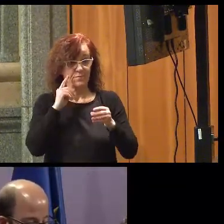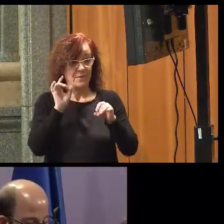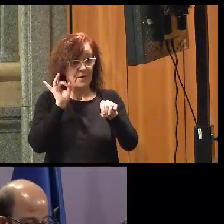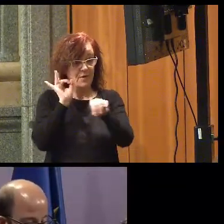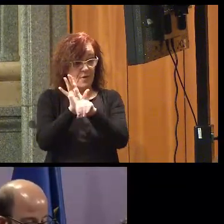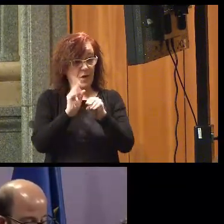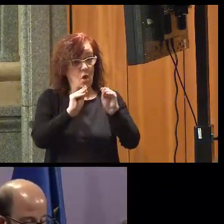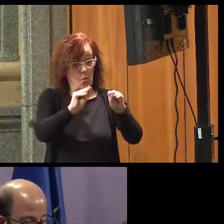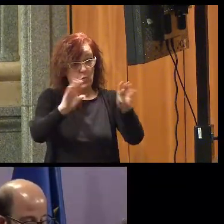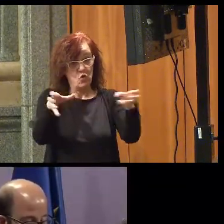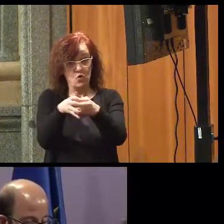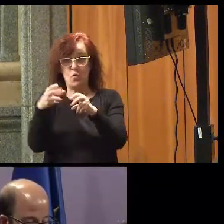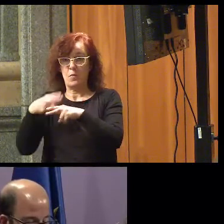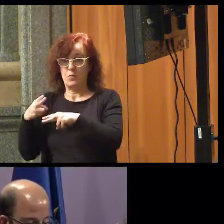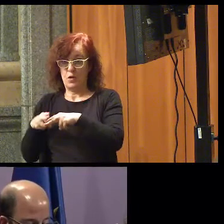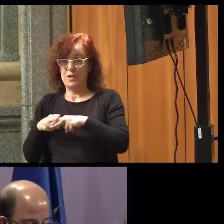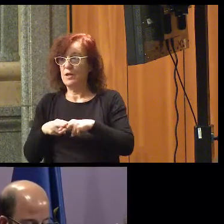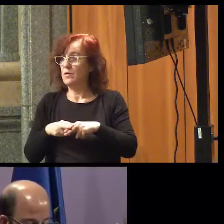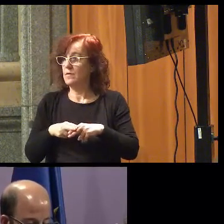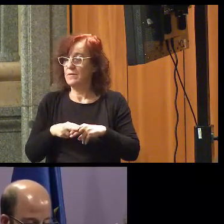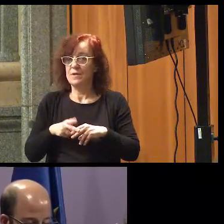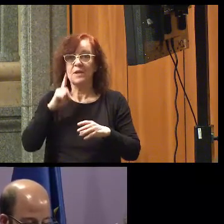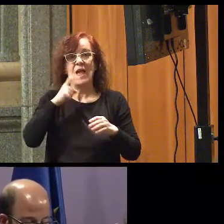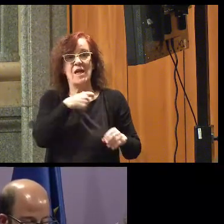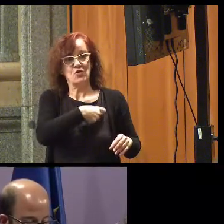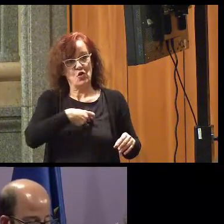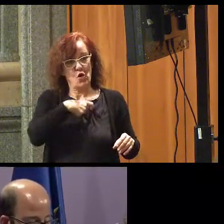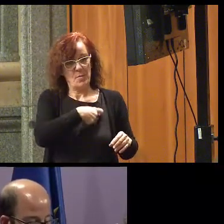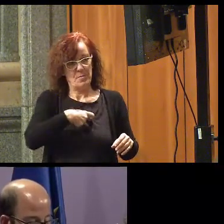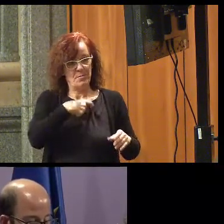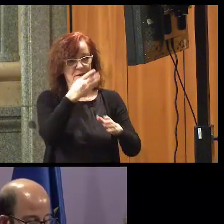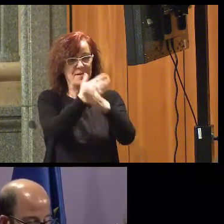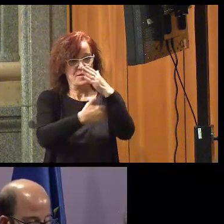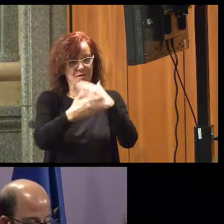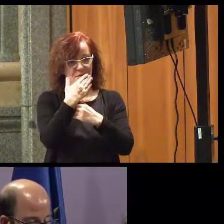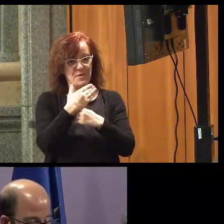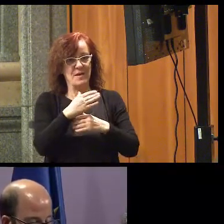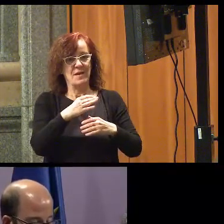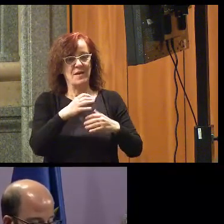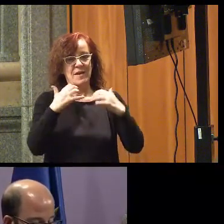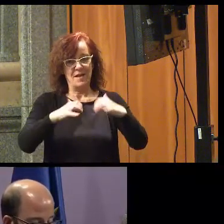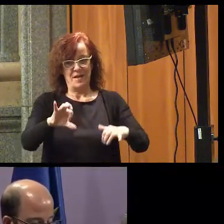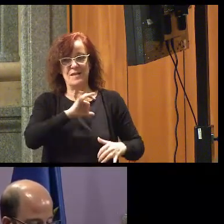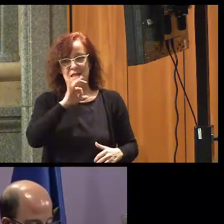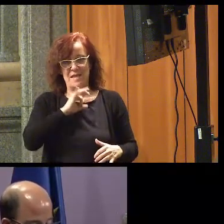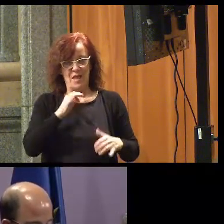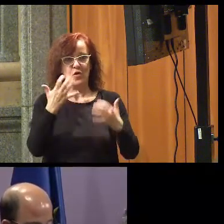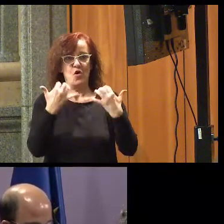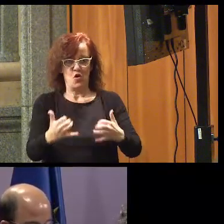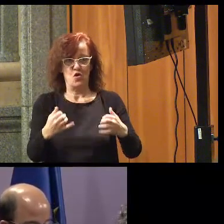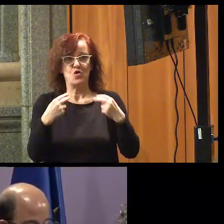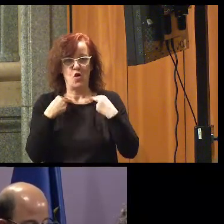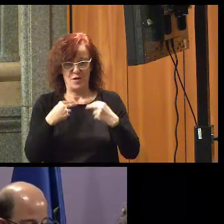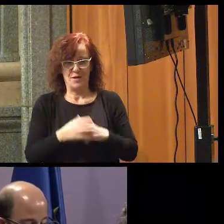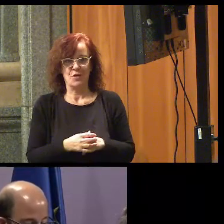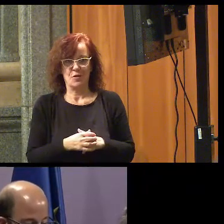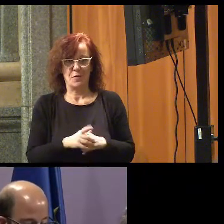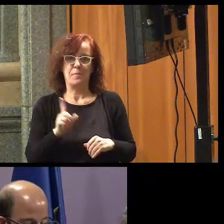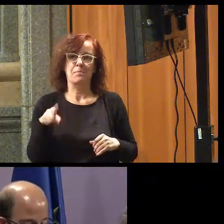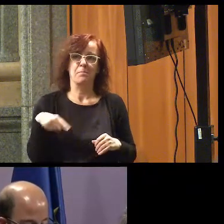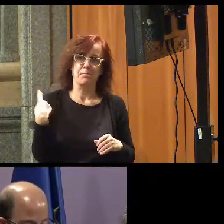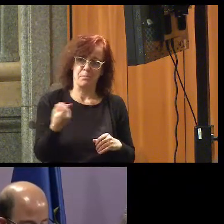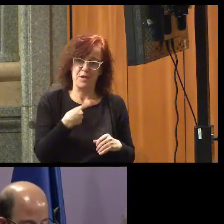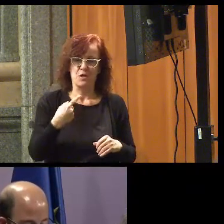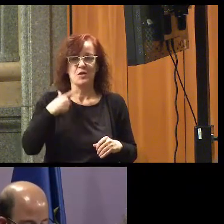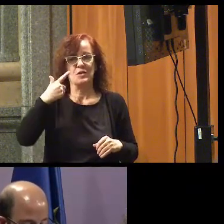carta a vuestros partidos políticos y a las comisiones de discapacidad del Senado y del Congreso. Para nosotros